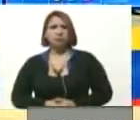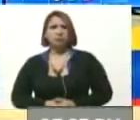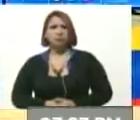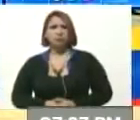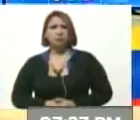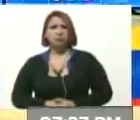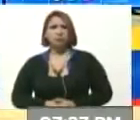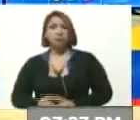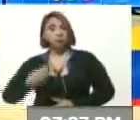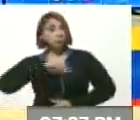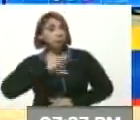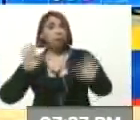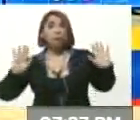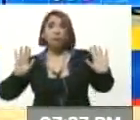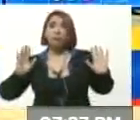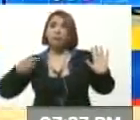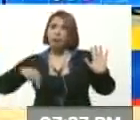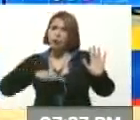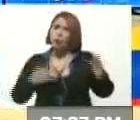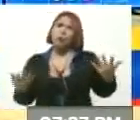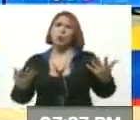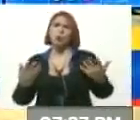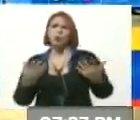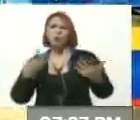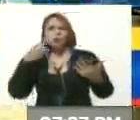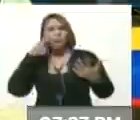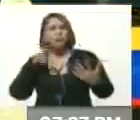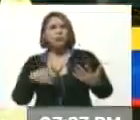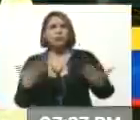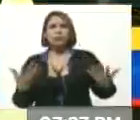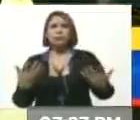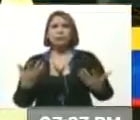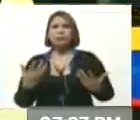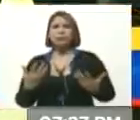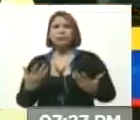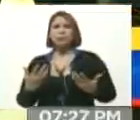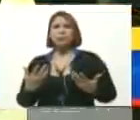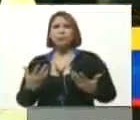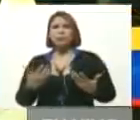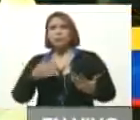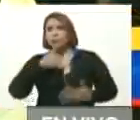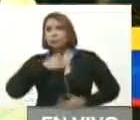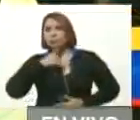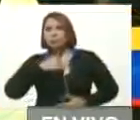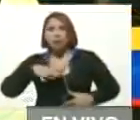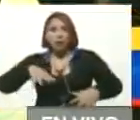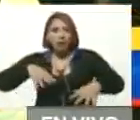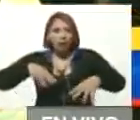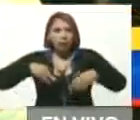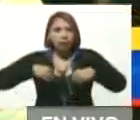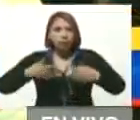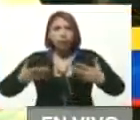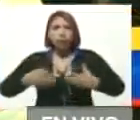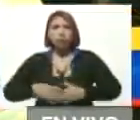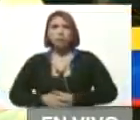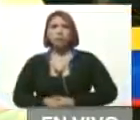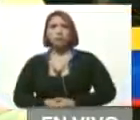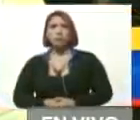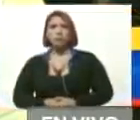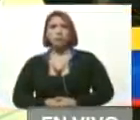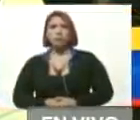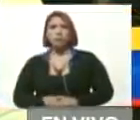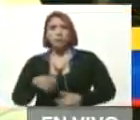Nosotros nos trogamos varios sapos para aceptar y